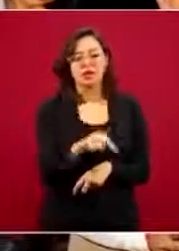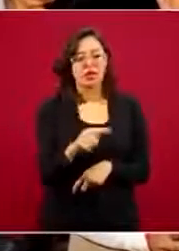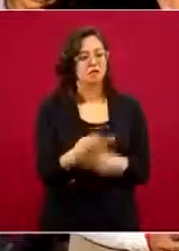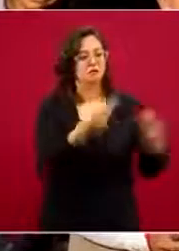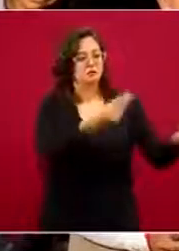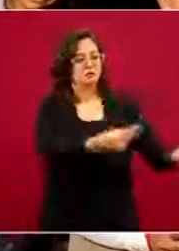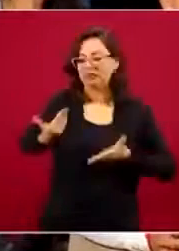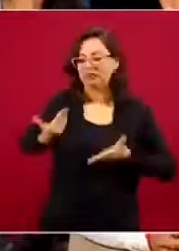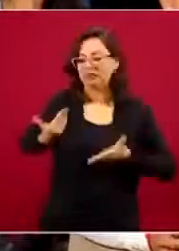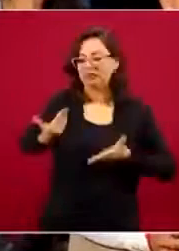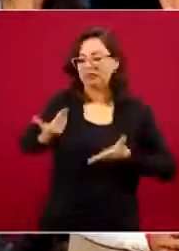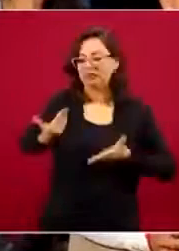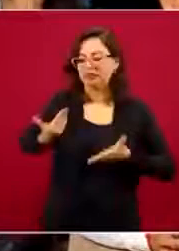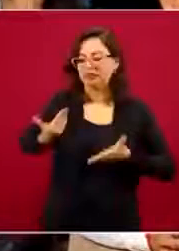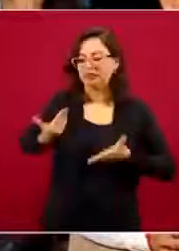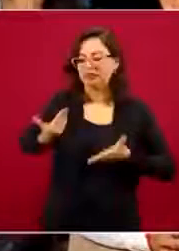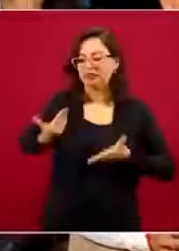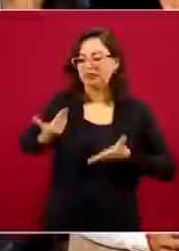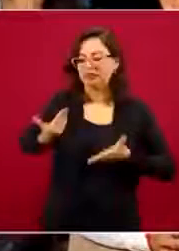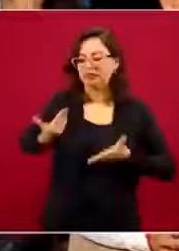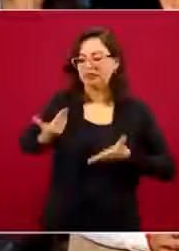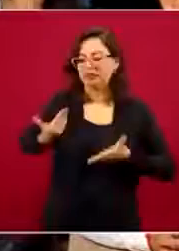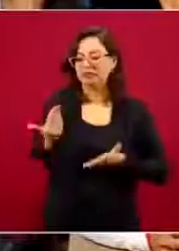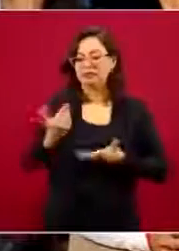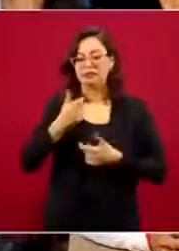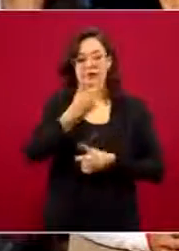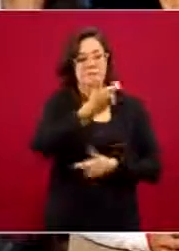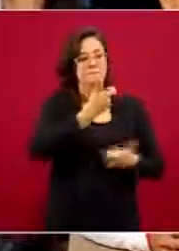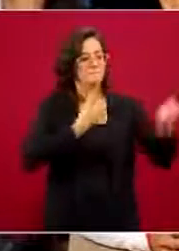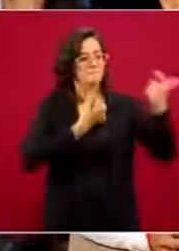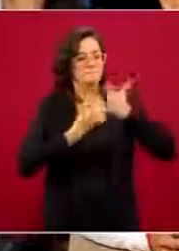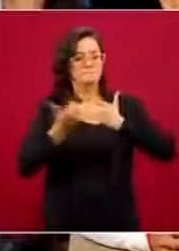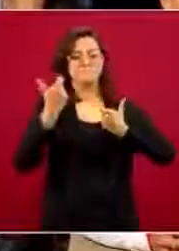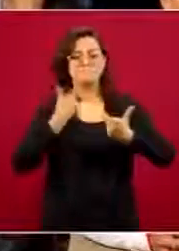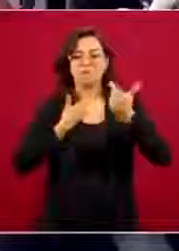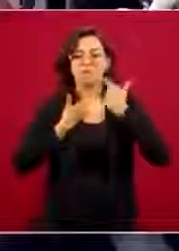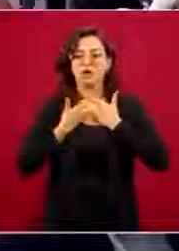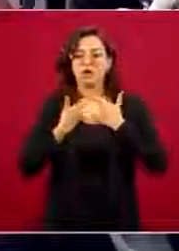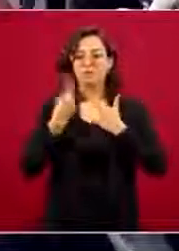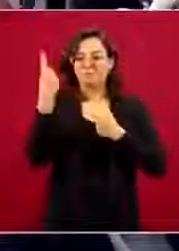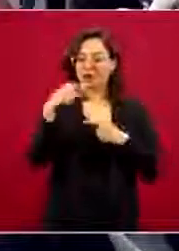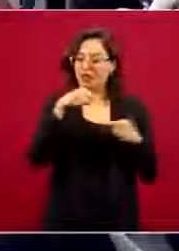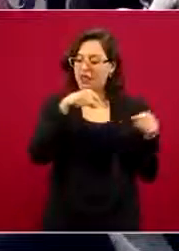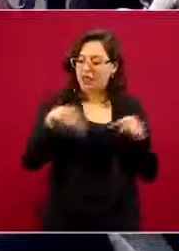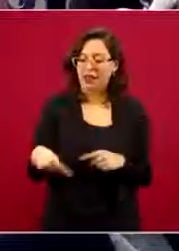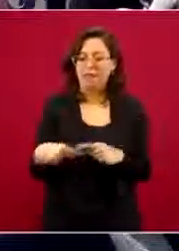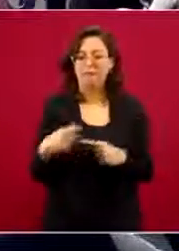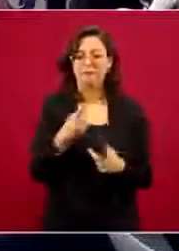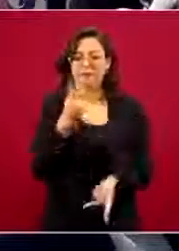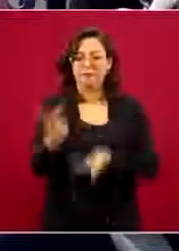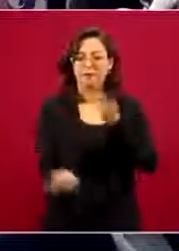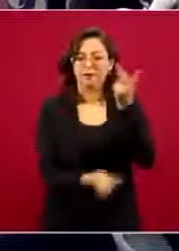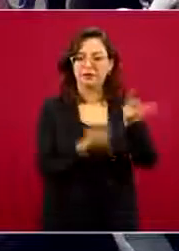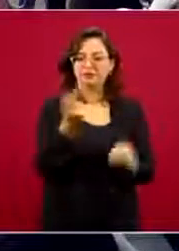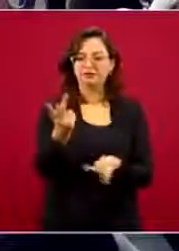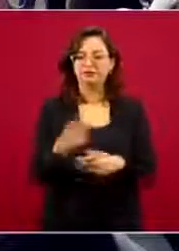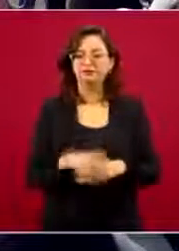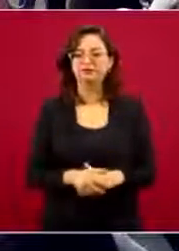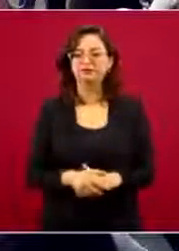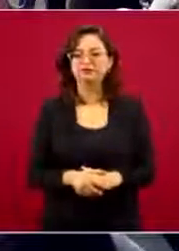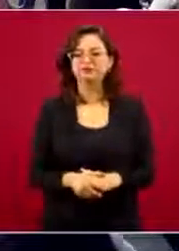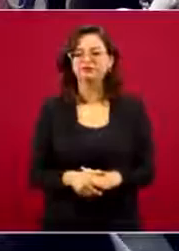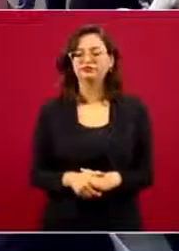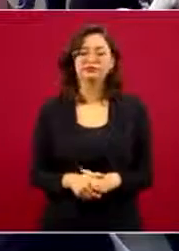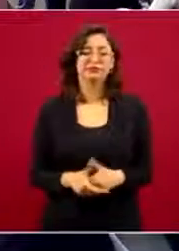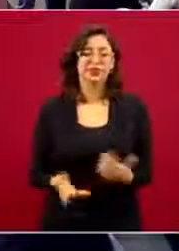paga. El señor dice que nos pagan por las preguntas. Mi